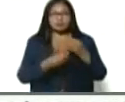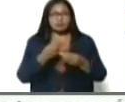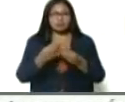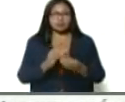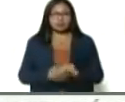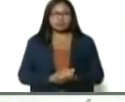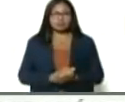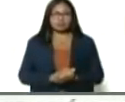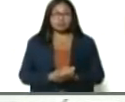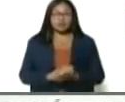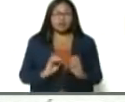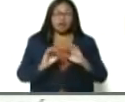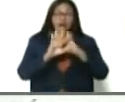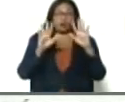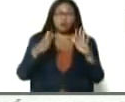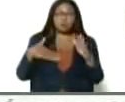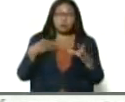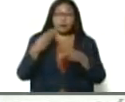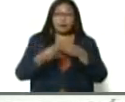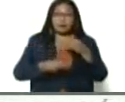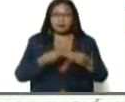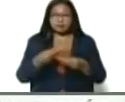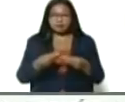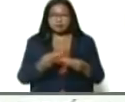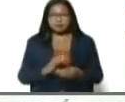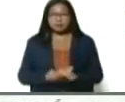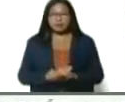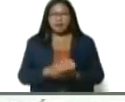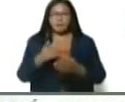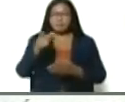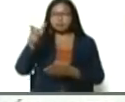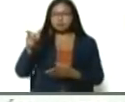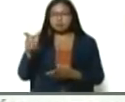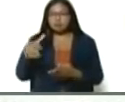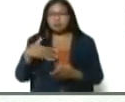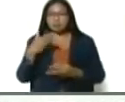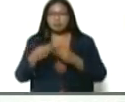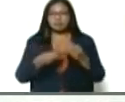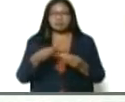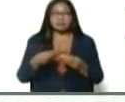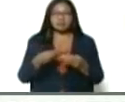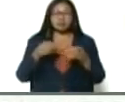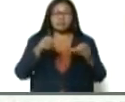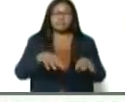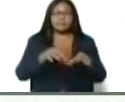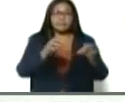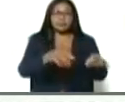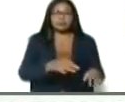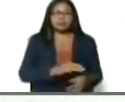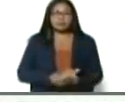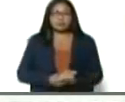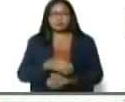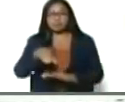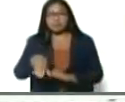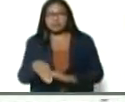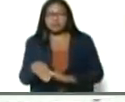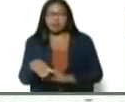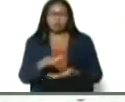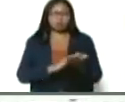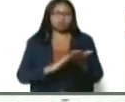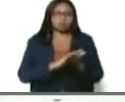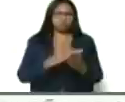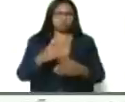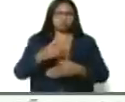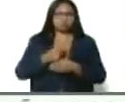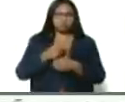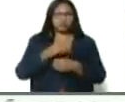por supuesto también pueden entrar de socios los otros actores del sector agroalimentario. Y el Estado se reserva una porción